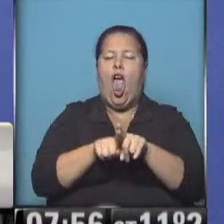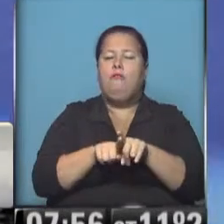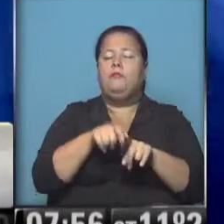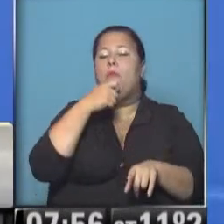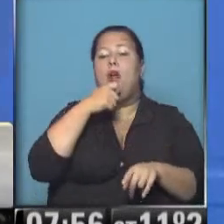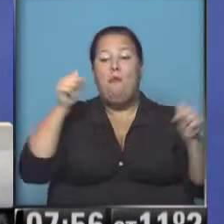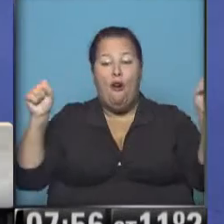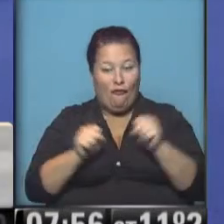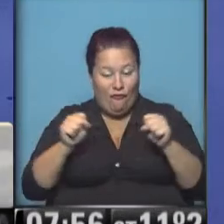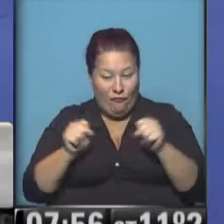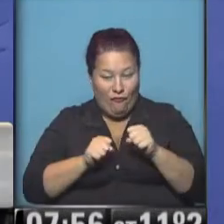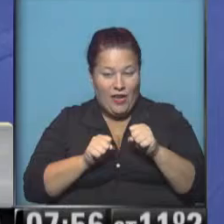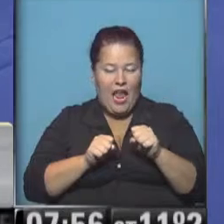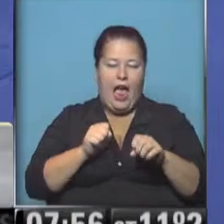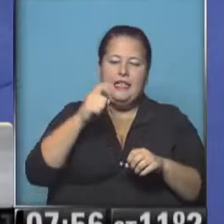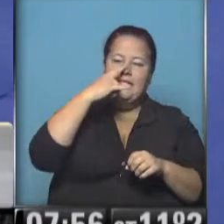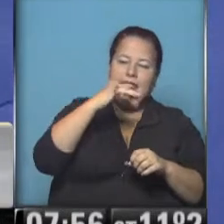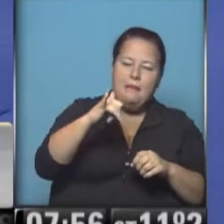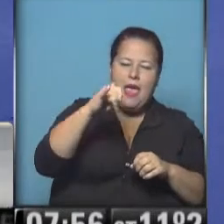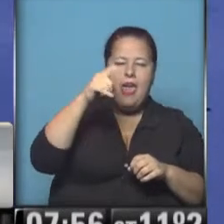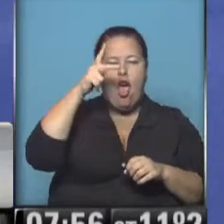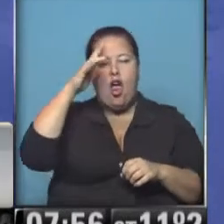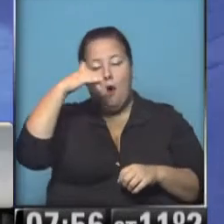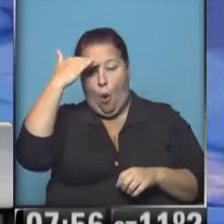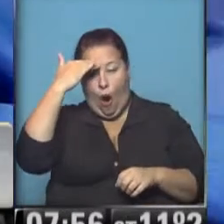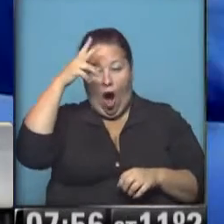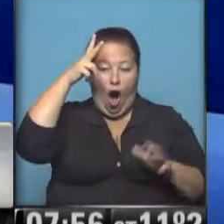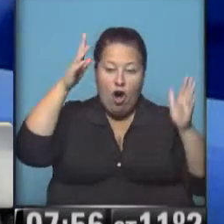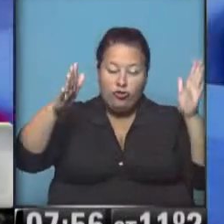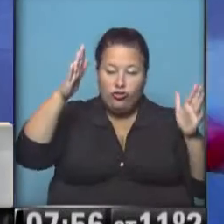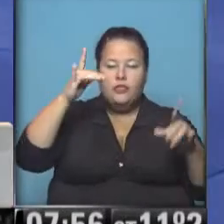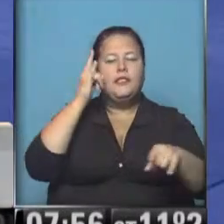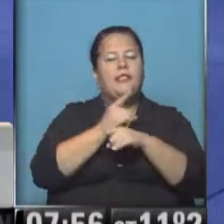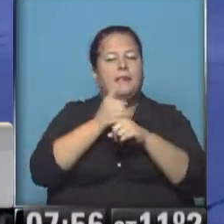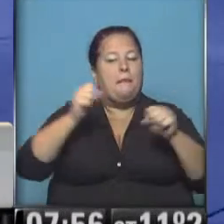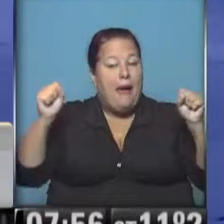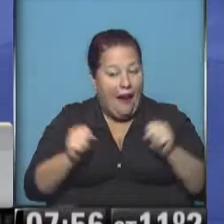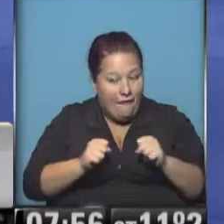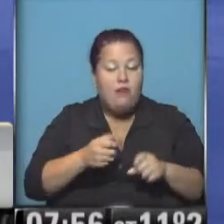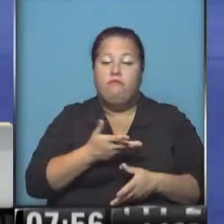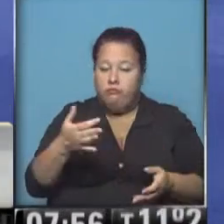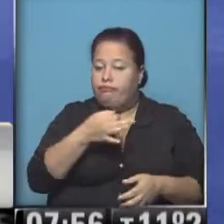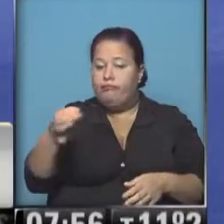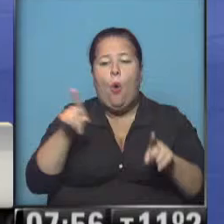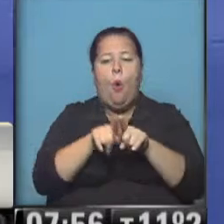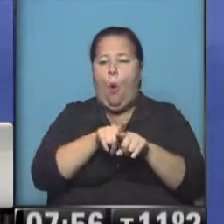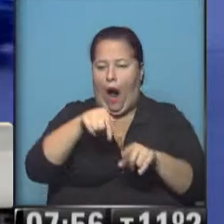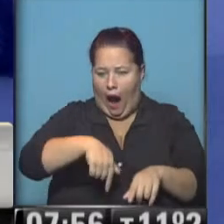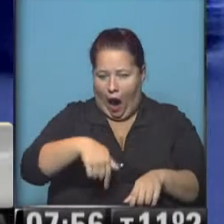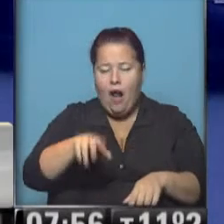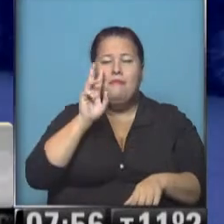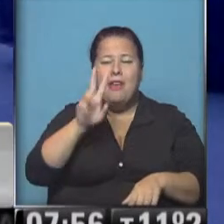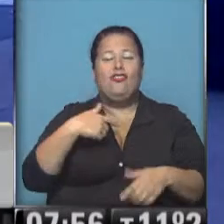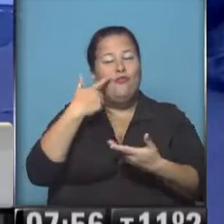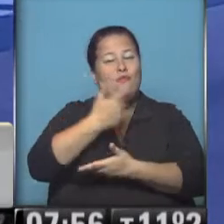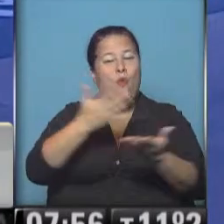cuando hace frío entre las 7 y media, 8 menos cuarto u 8, siempre hace más frío, no, bueno, es lo que ocurre en este mismo momento. Fíjense,